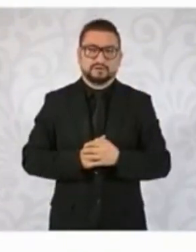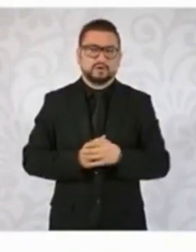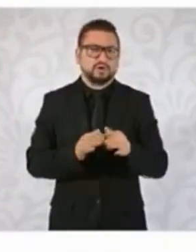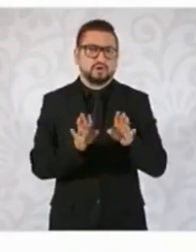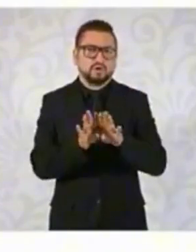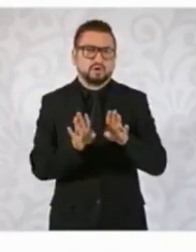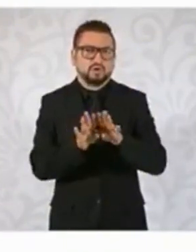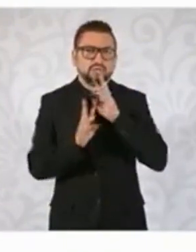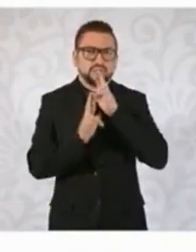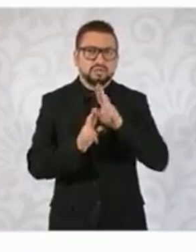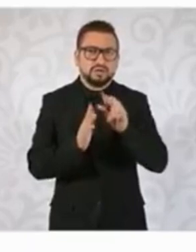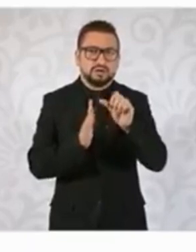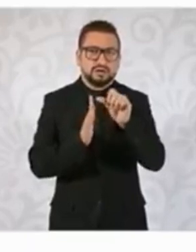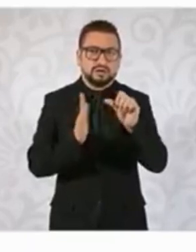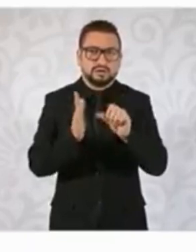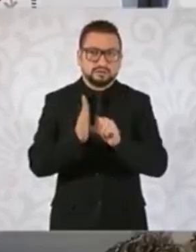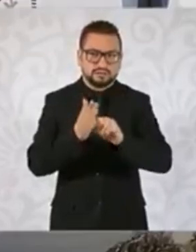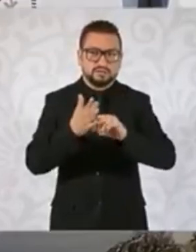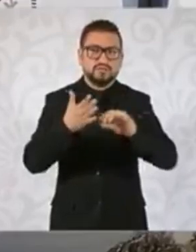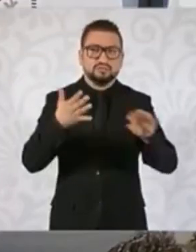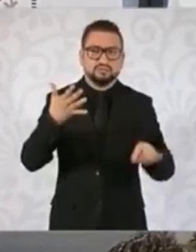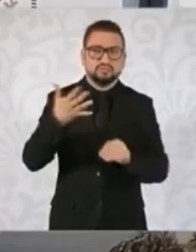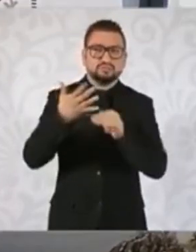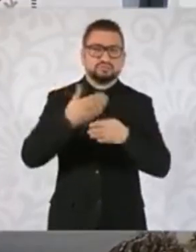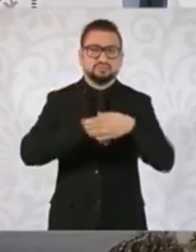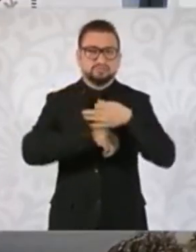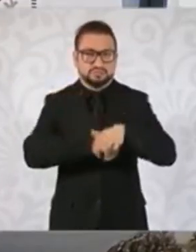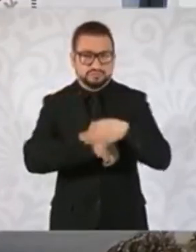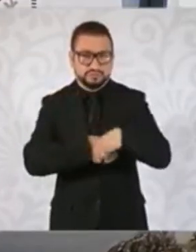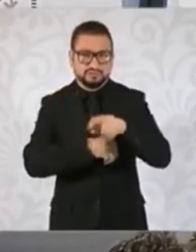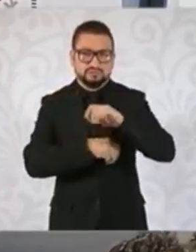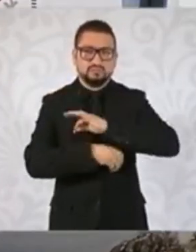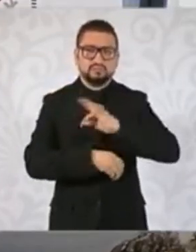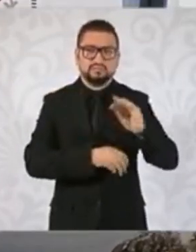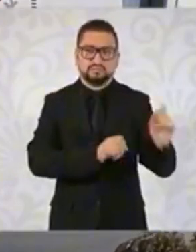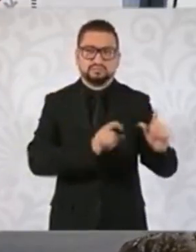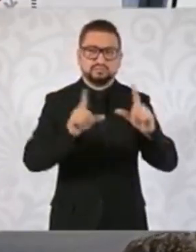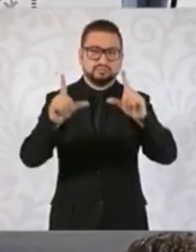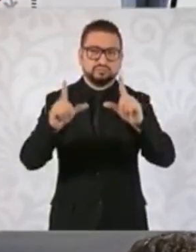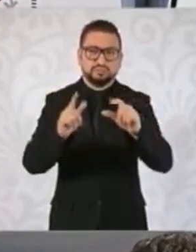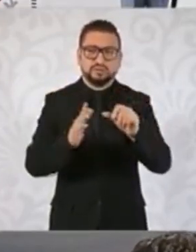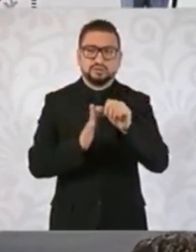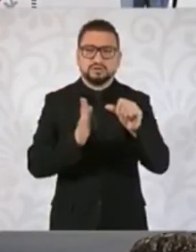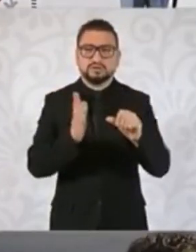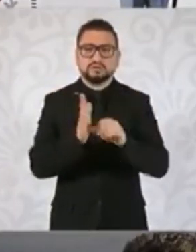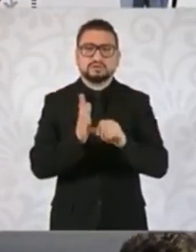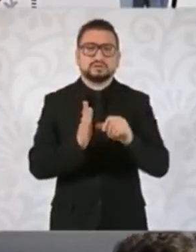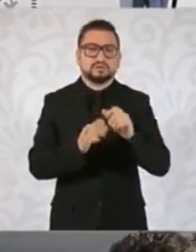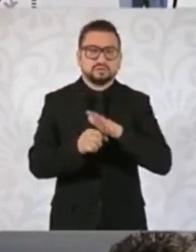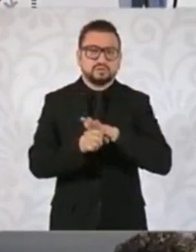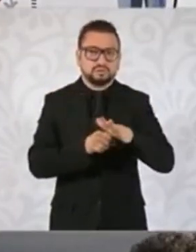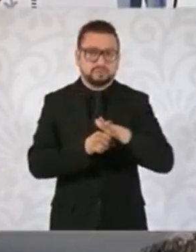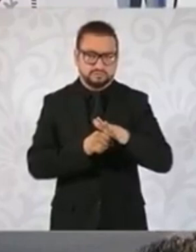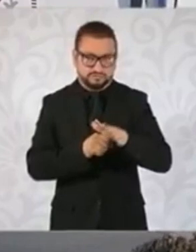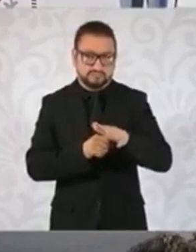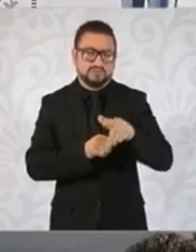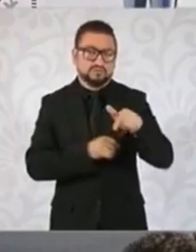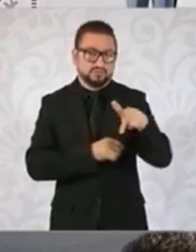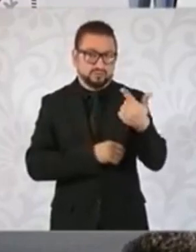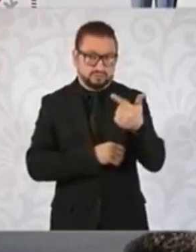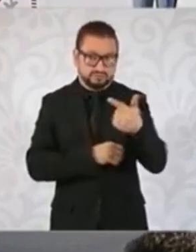con un artículo transitorio que si me hacen favor de pasarlo. Es el artículo transitorio décimo segundo.